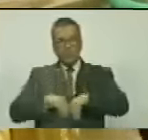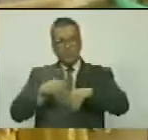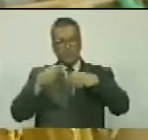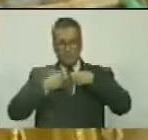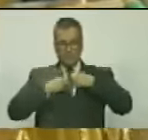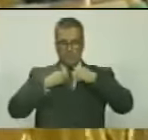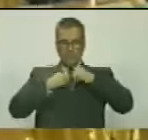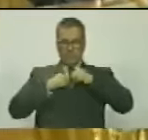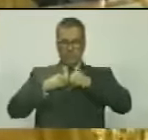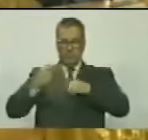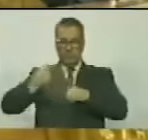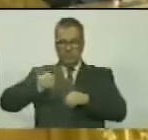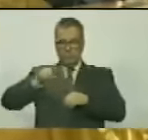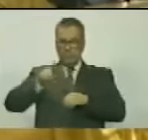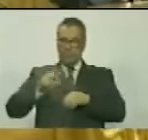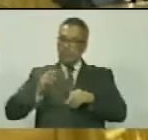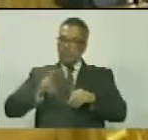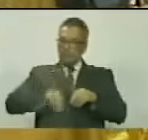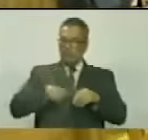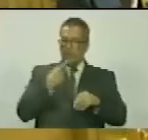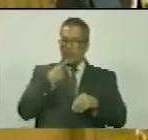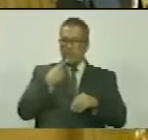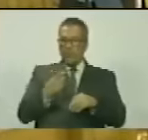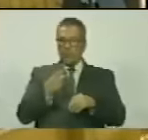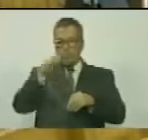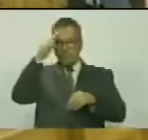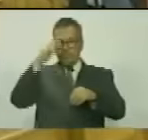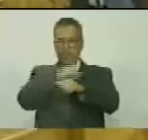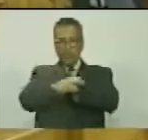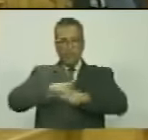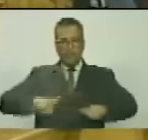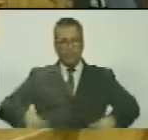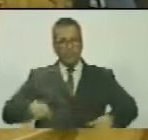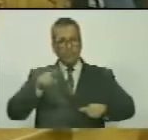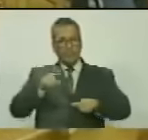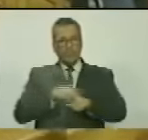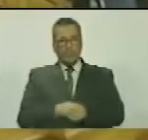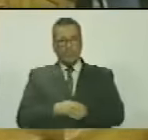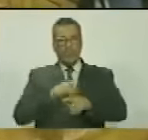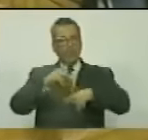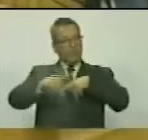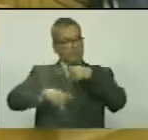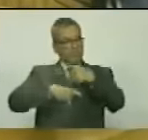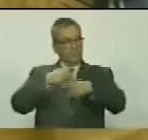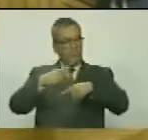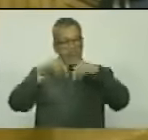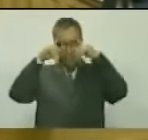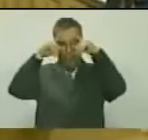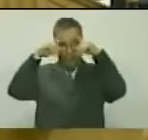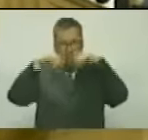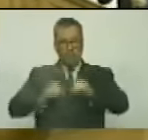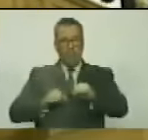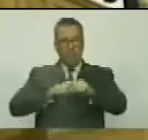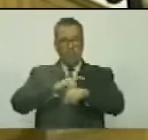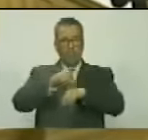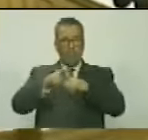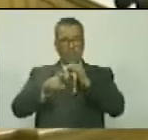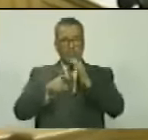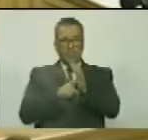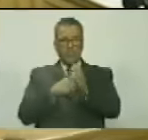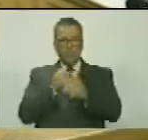investidura. Podríamos decir que el general Sifontes desarrolló su carrera en plena